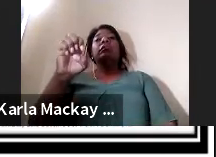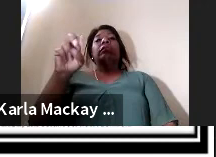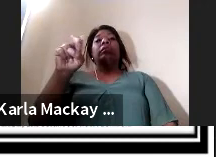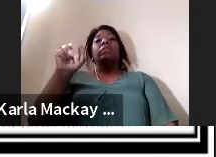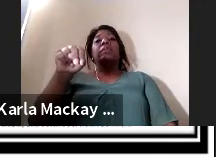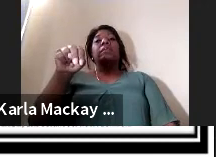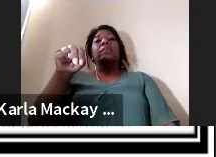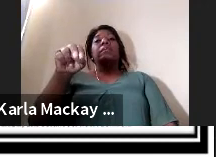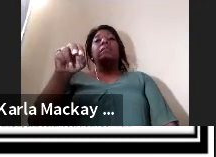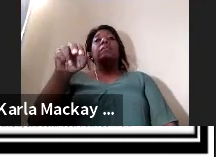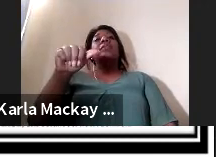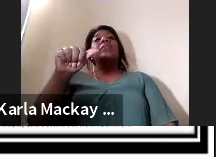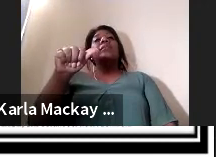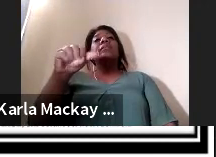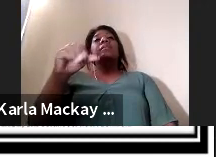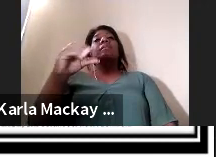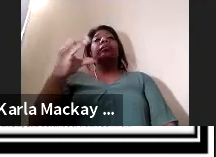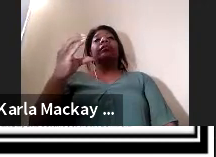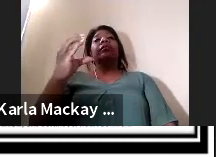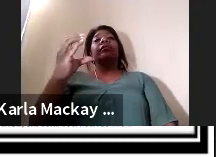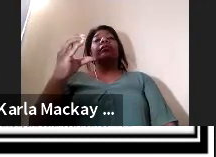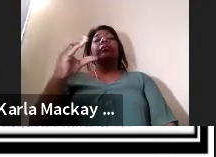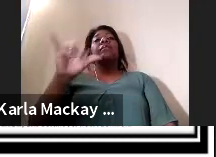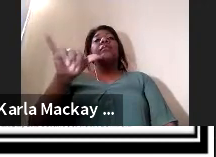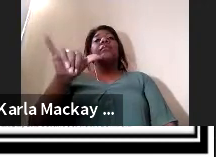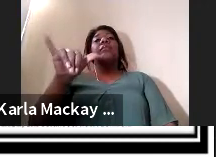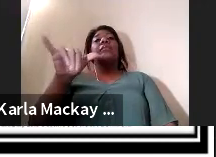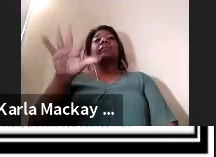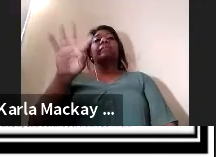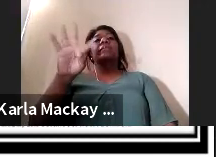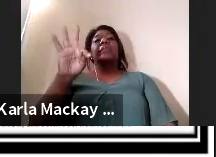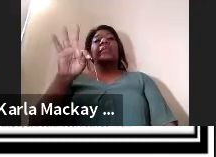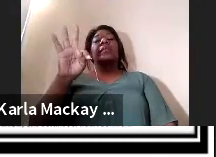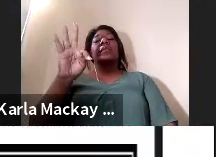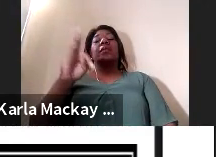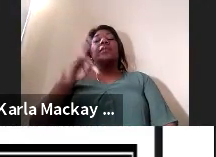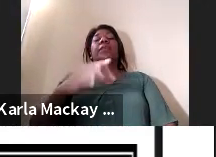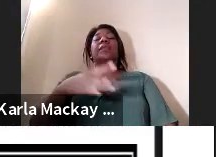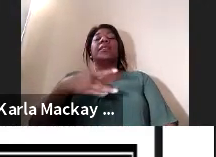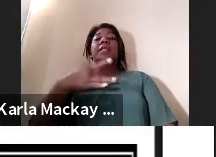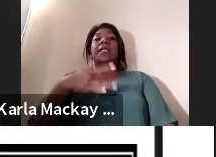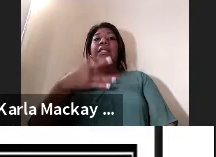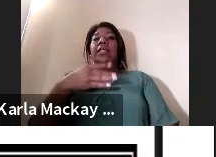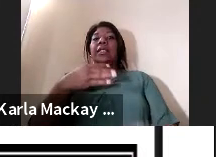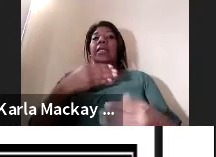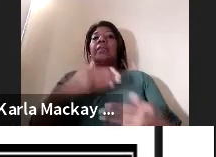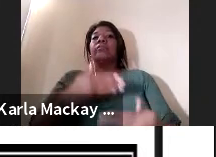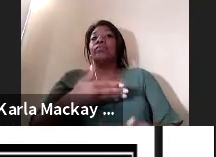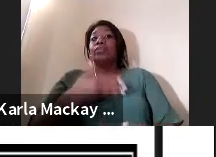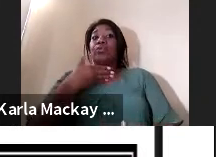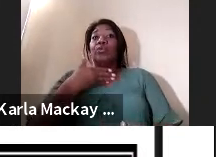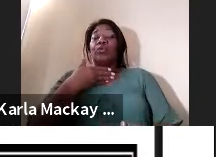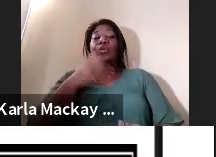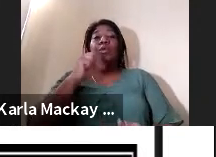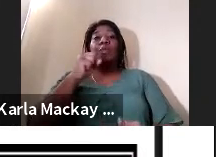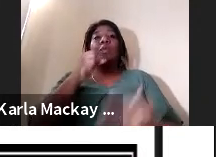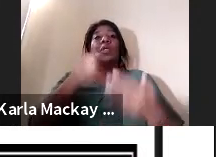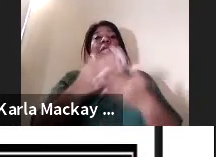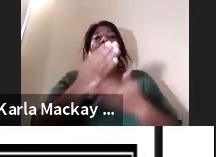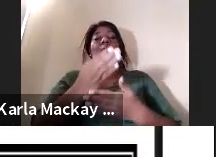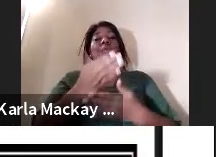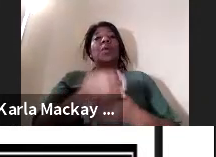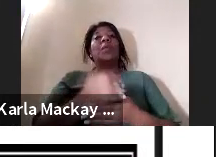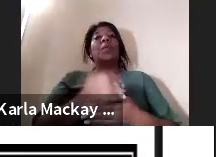sentimos contentos que hemos aportado en estos espacios de divulgación a los estudiantes hizo un nuevo investigador acá tenemos entonces